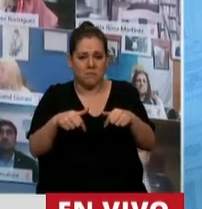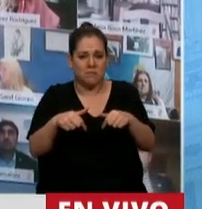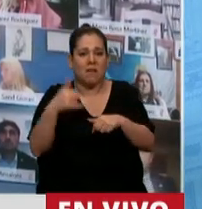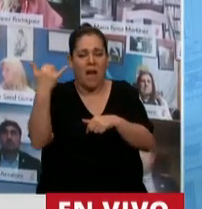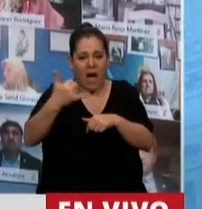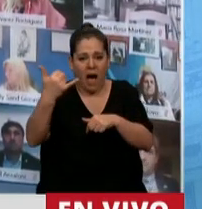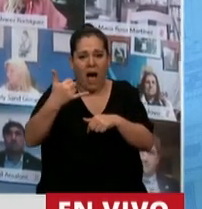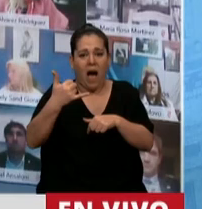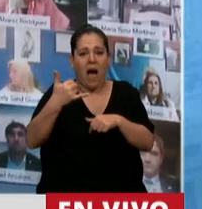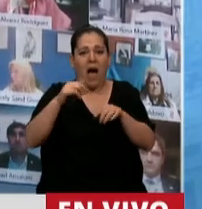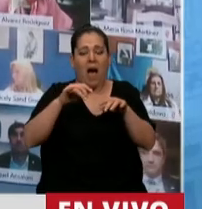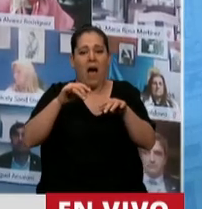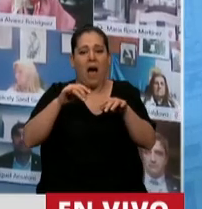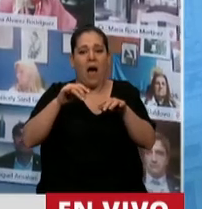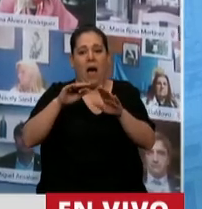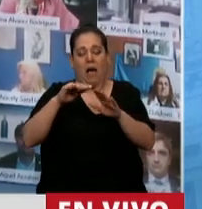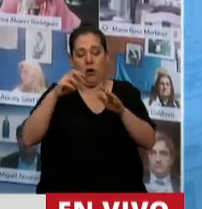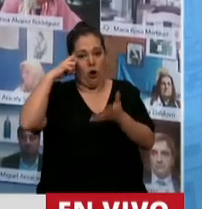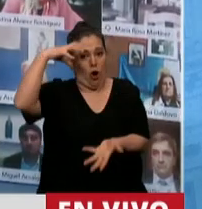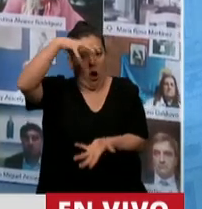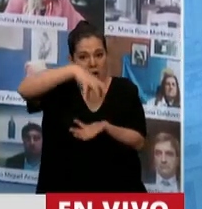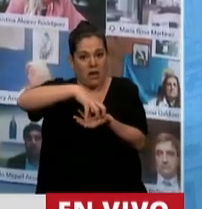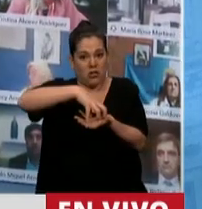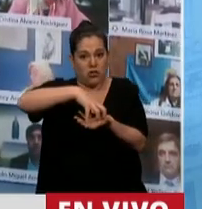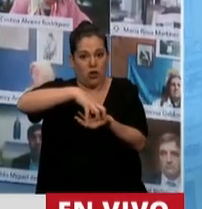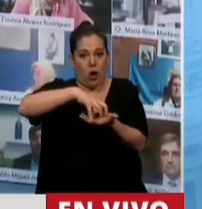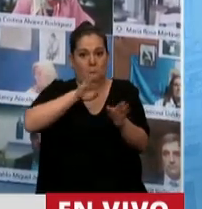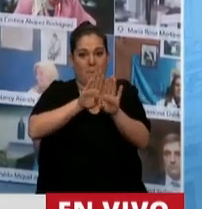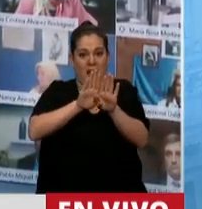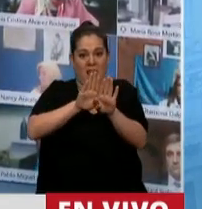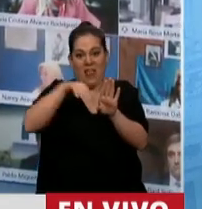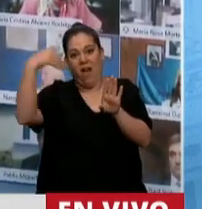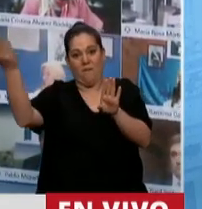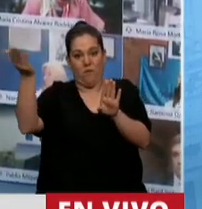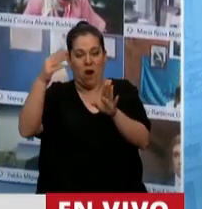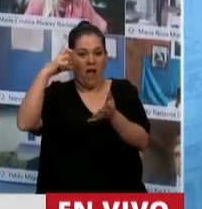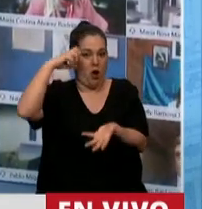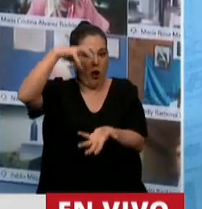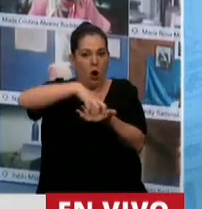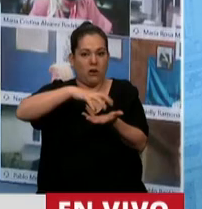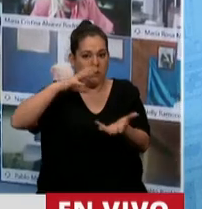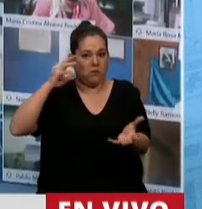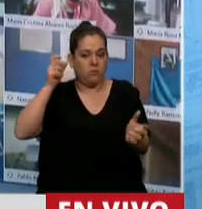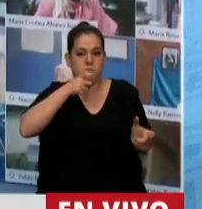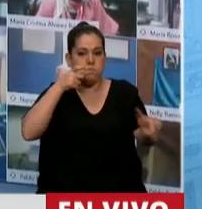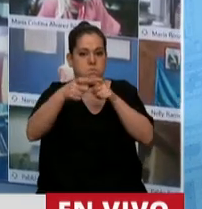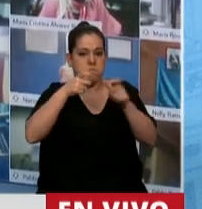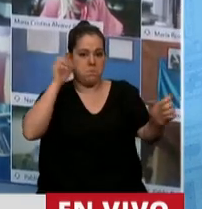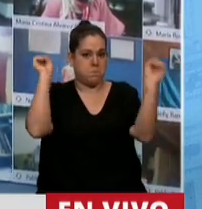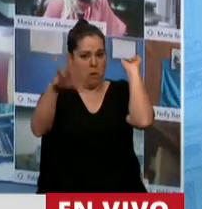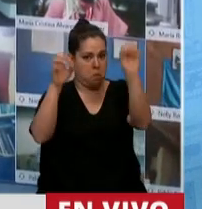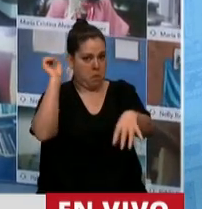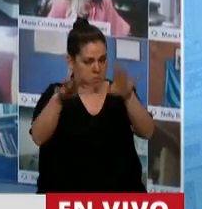de la parte de afuera del Congreso roto, han venido a ser destrozos. mañana